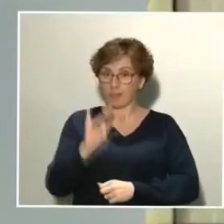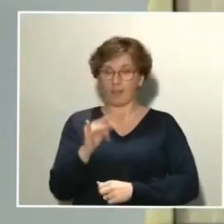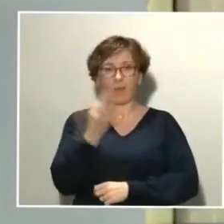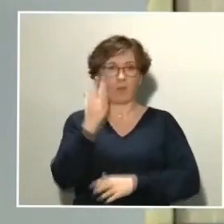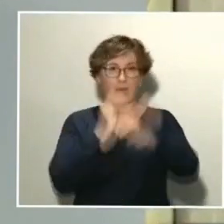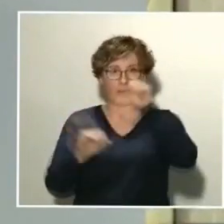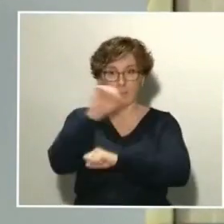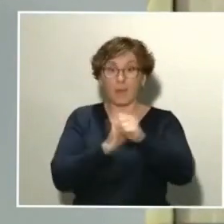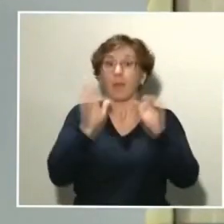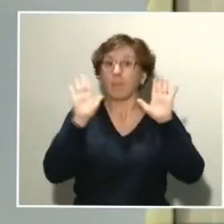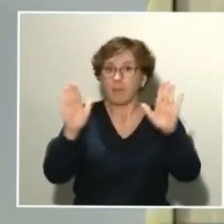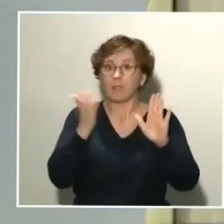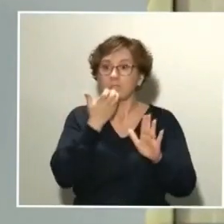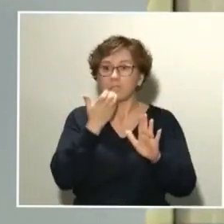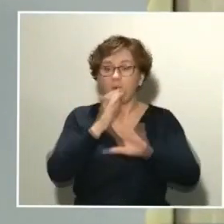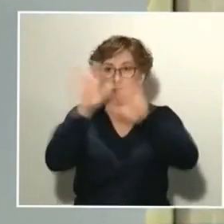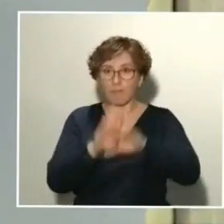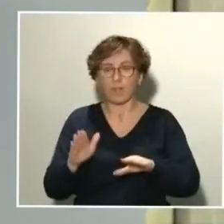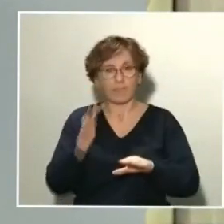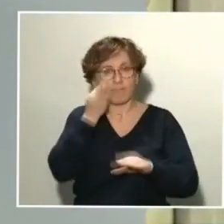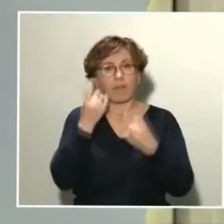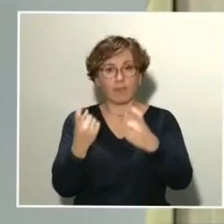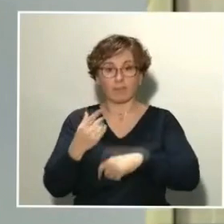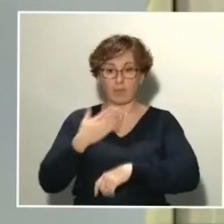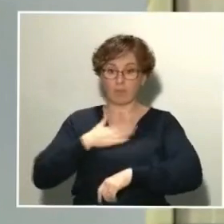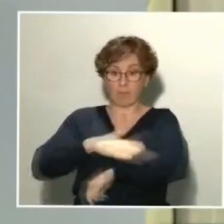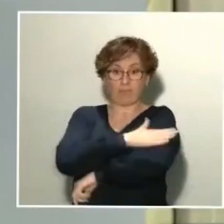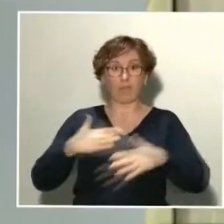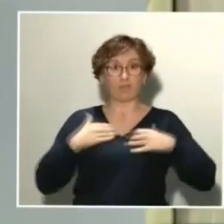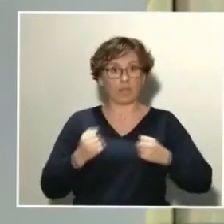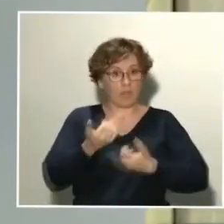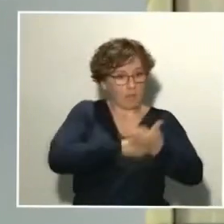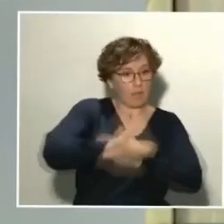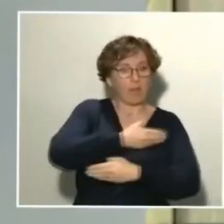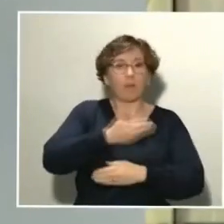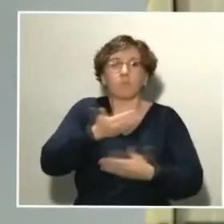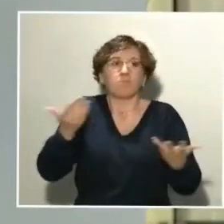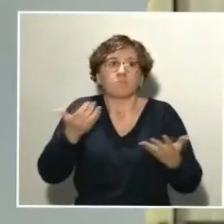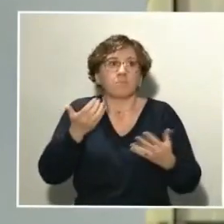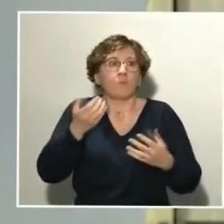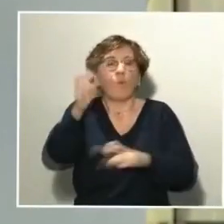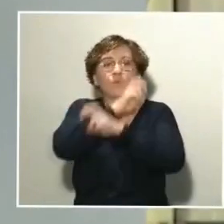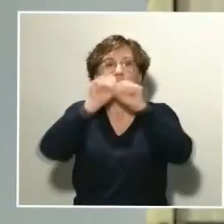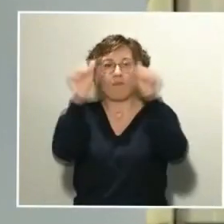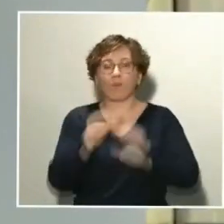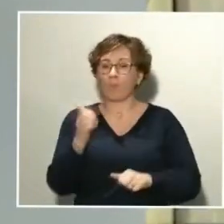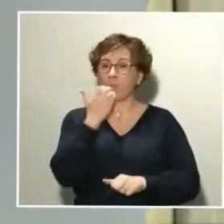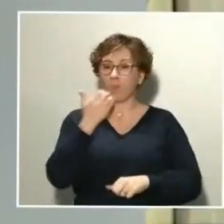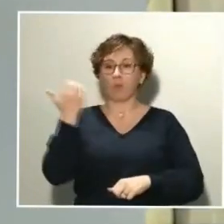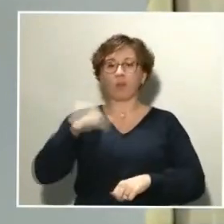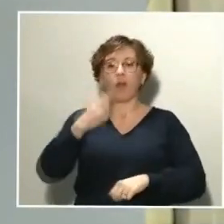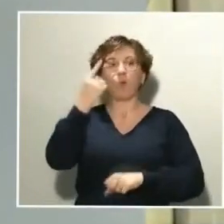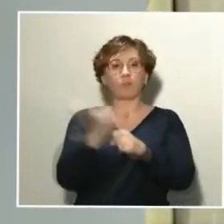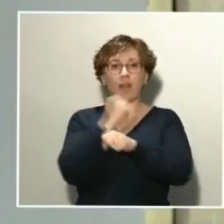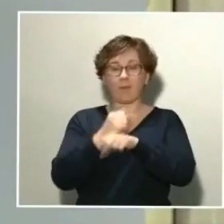Sanidad para hacer que sea después de cada servicio, bueno, de una manera sencilla, con una disolución de lejía y agua, para